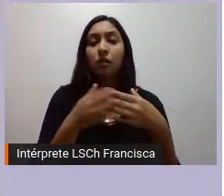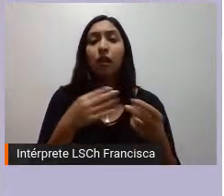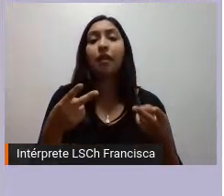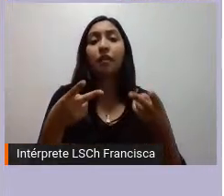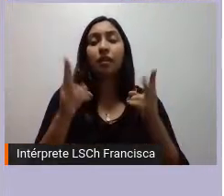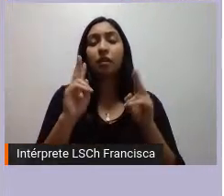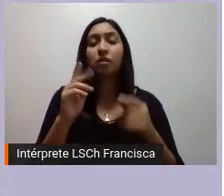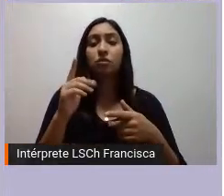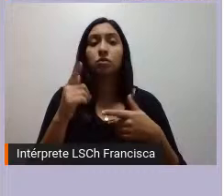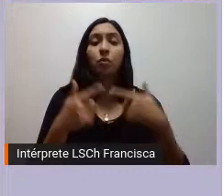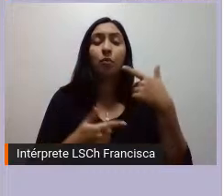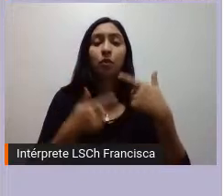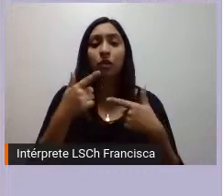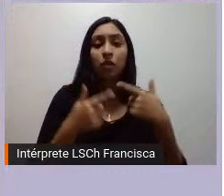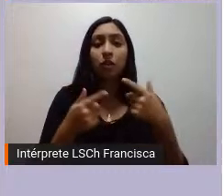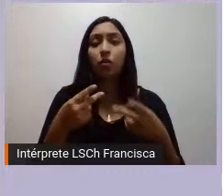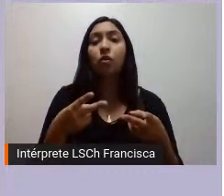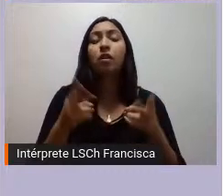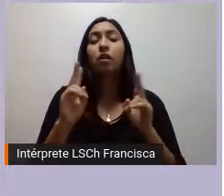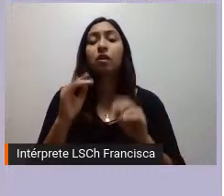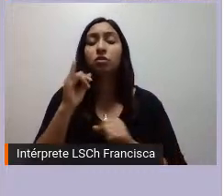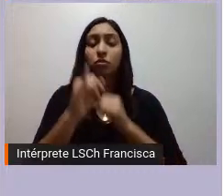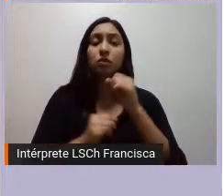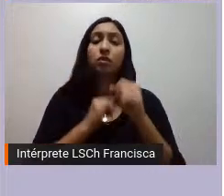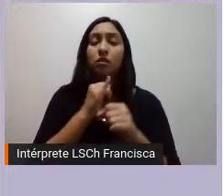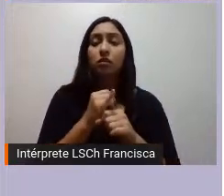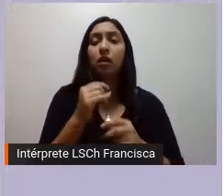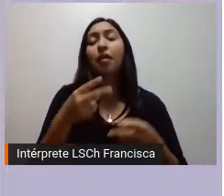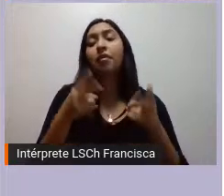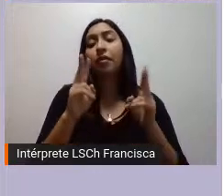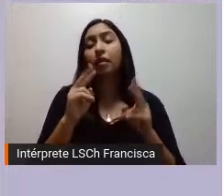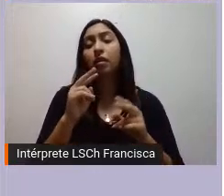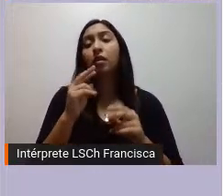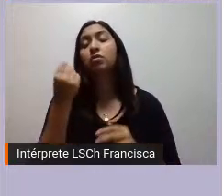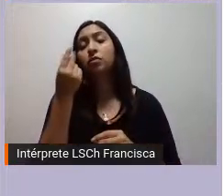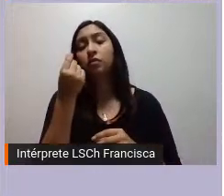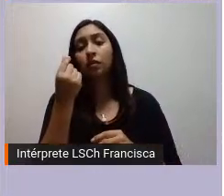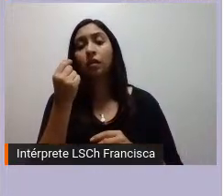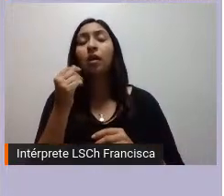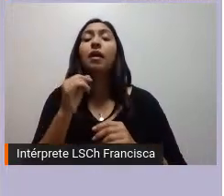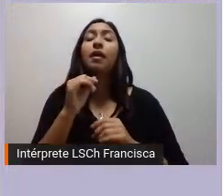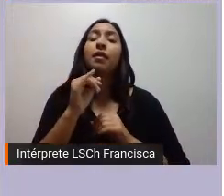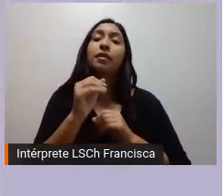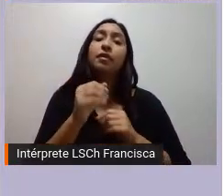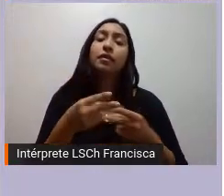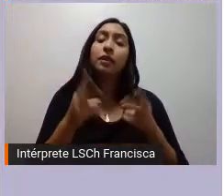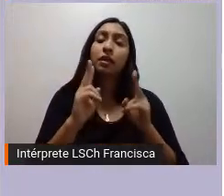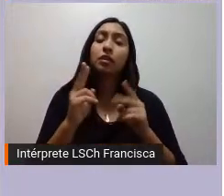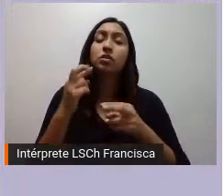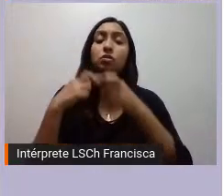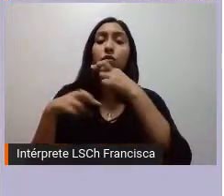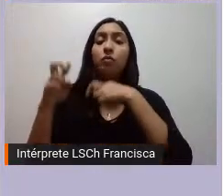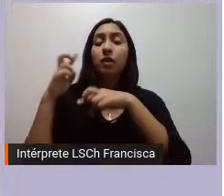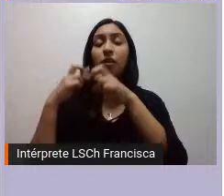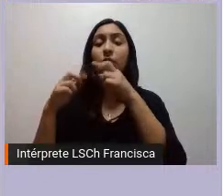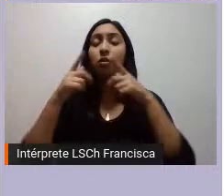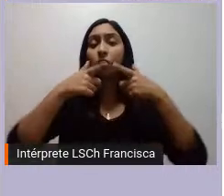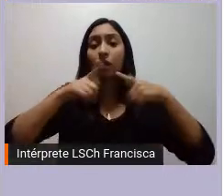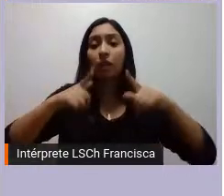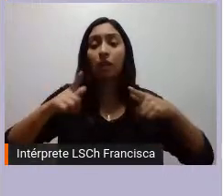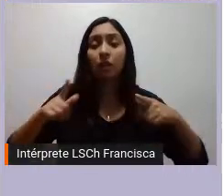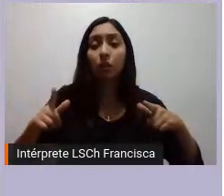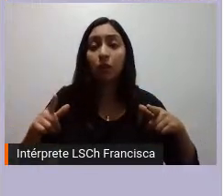los derechos internacionales derechos económicos derechos de patrimonio y lingüístico y que también es un acto de reparación ante la